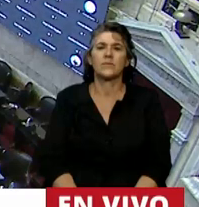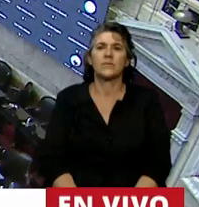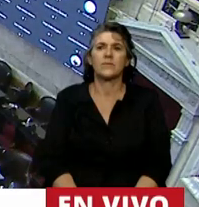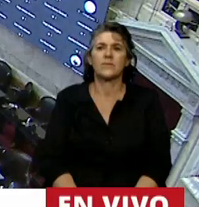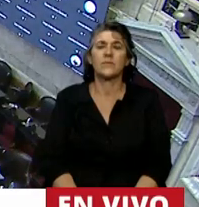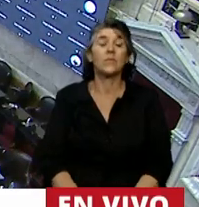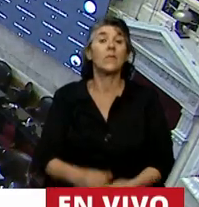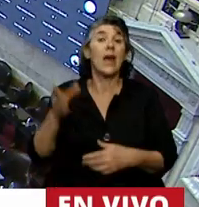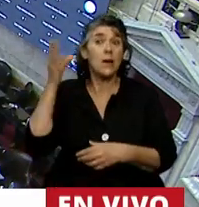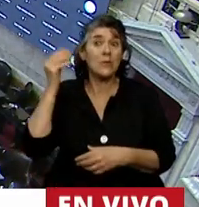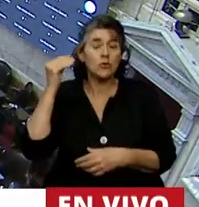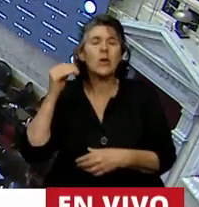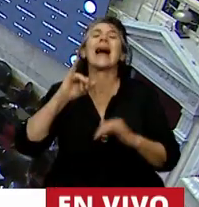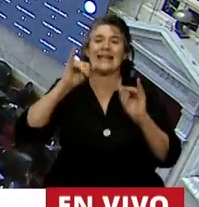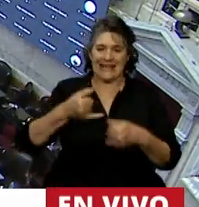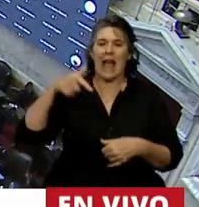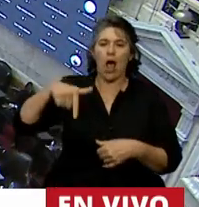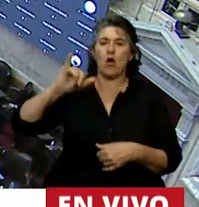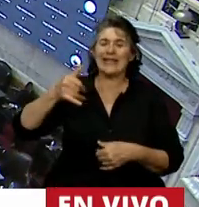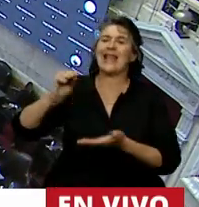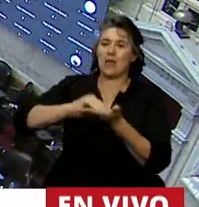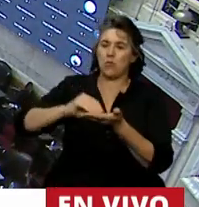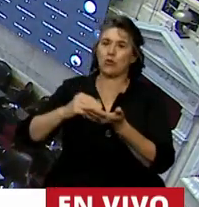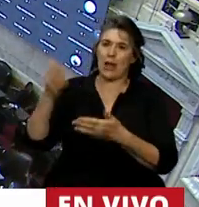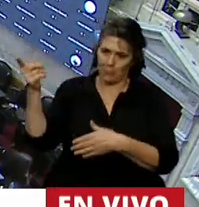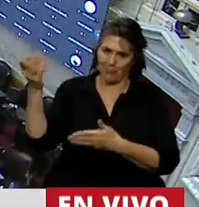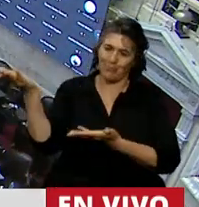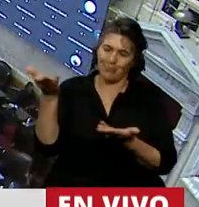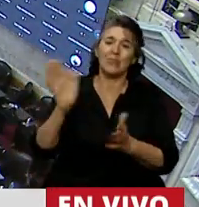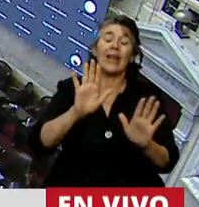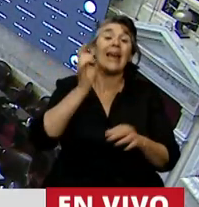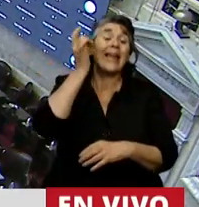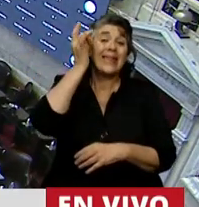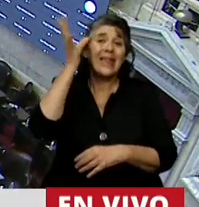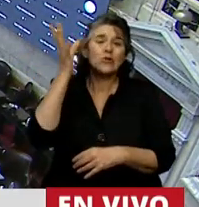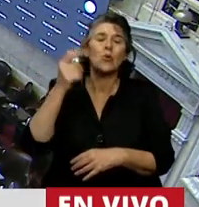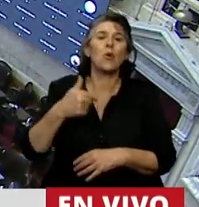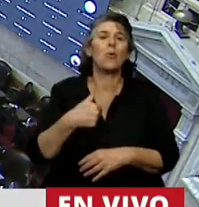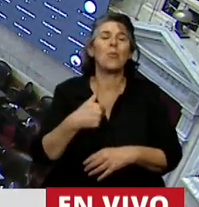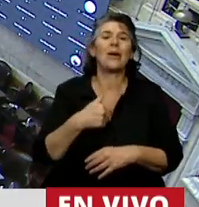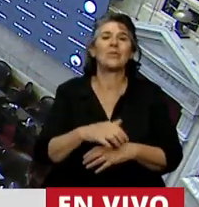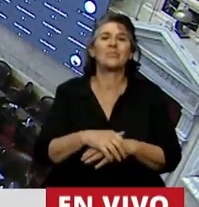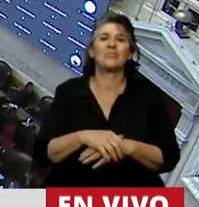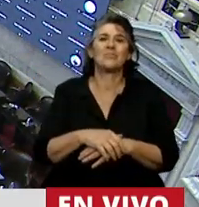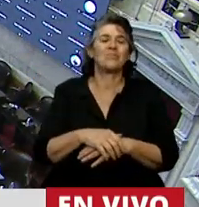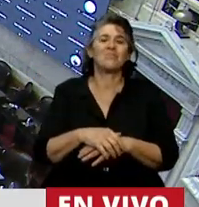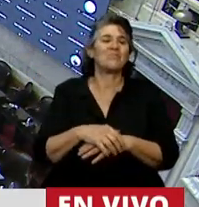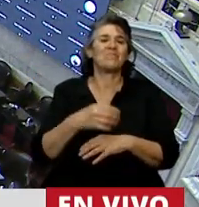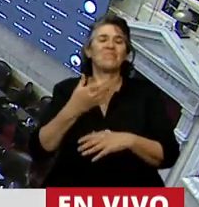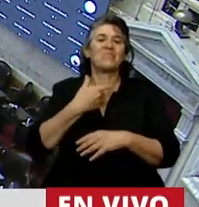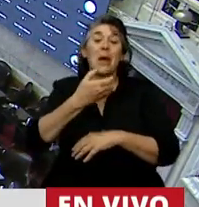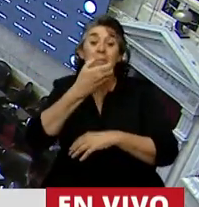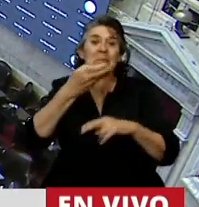¿Me escucha? Ahora sí, diputada, adelante. Bueno, las disculpas porque no me tomaba el audio.